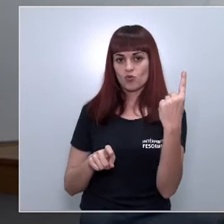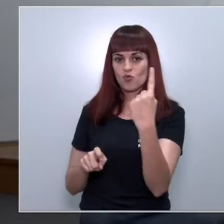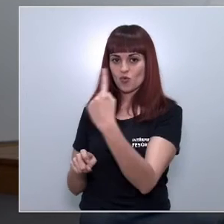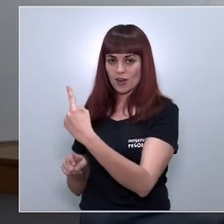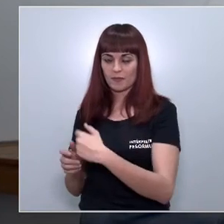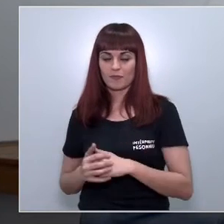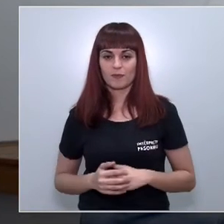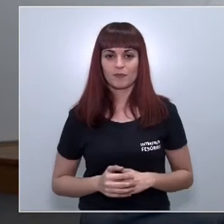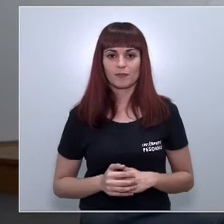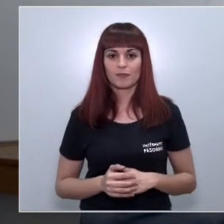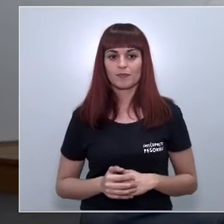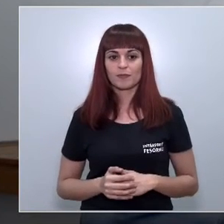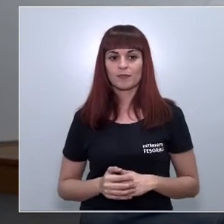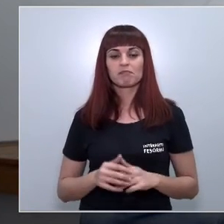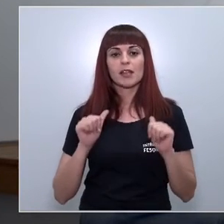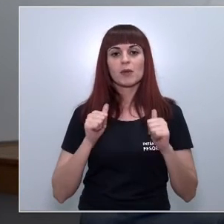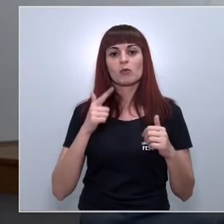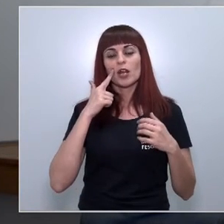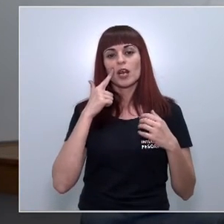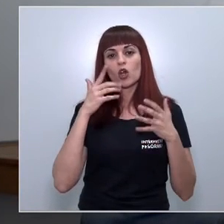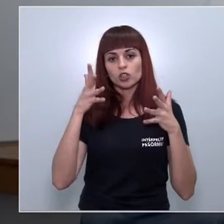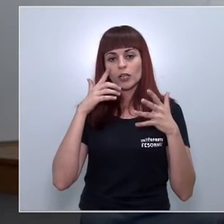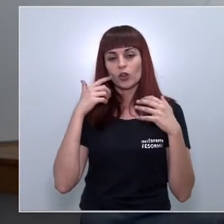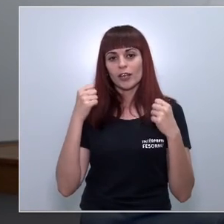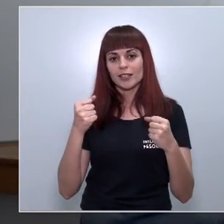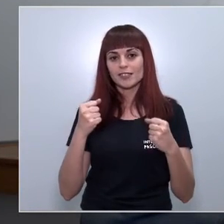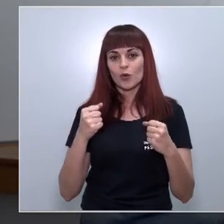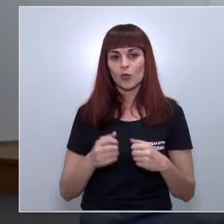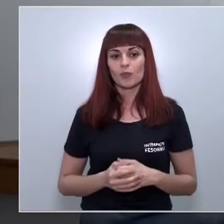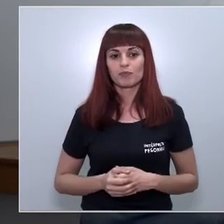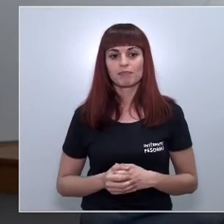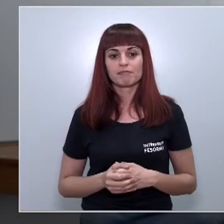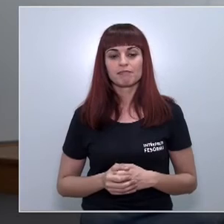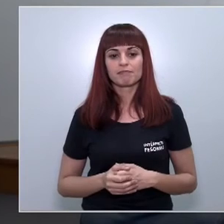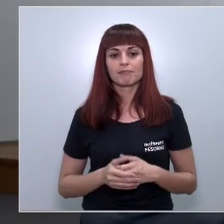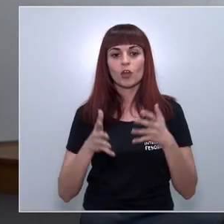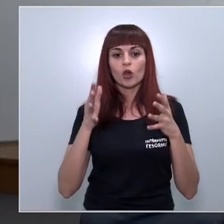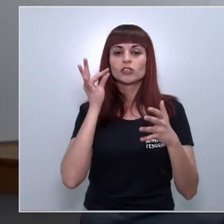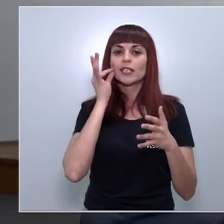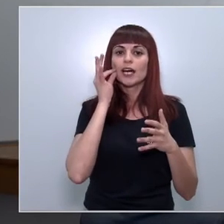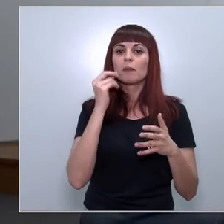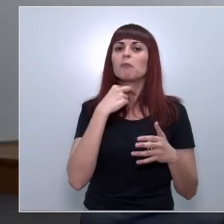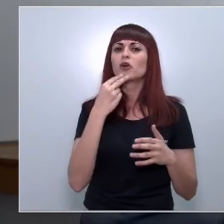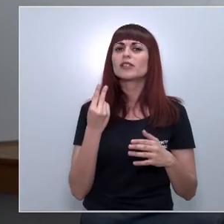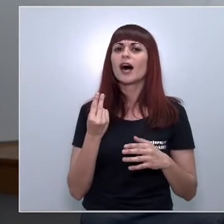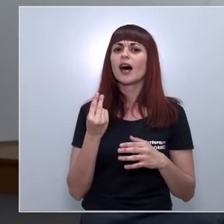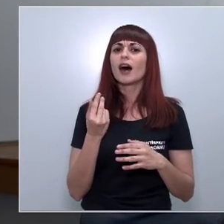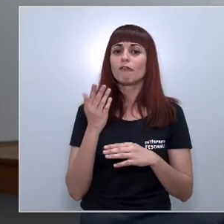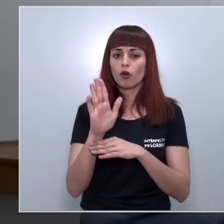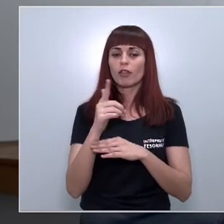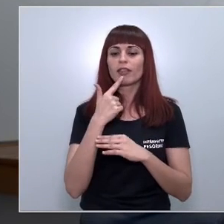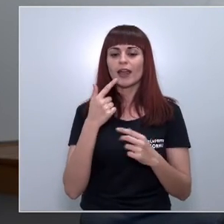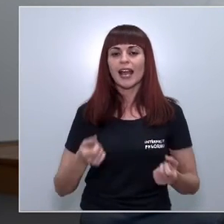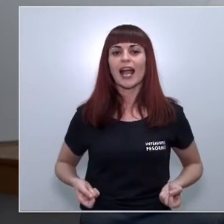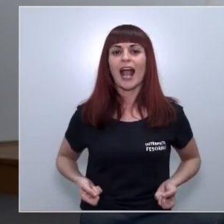consejero empiezo con el consejero de salud aunque no sé si me la tendría de contestar la consejera portavoce sobre el gasto que ha conllevado